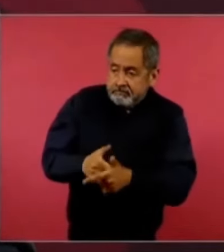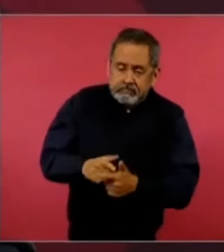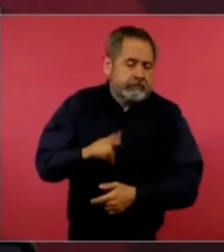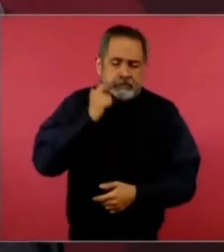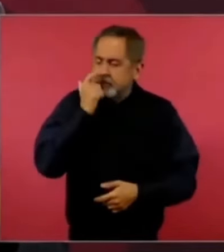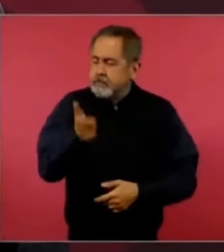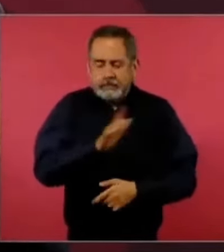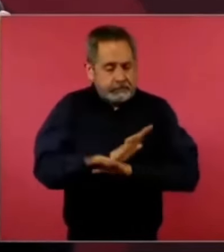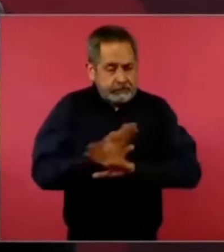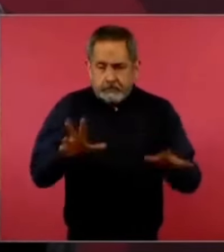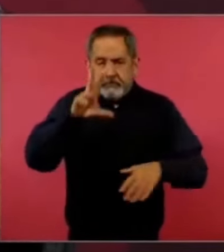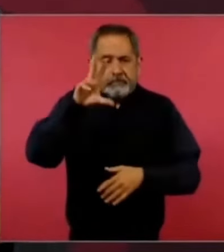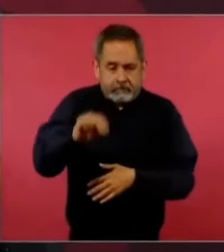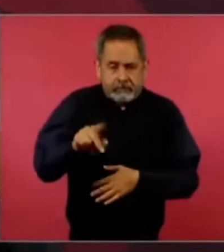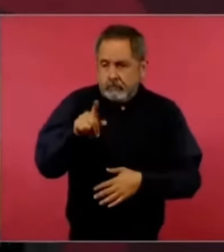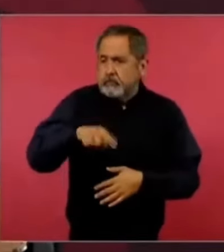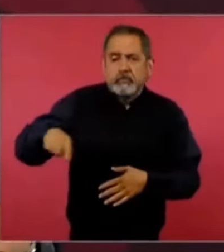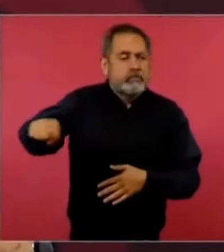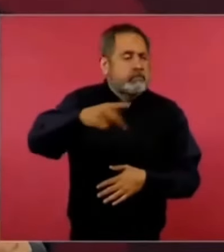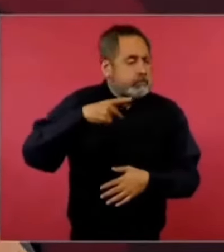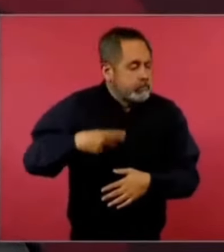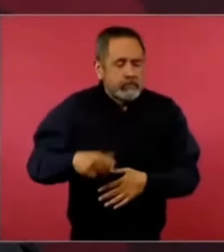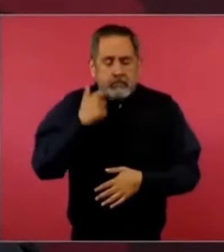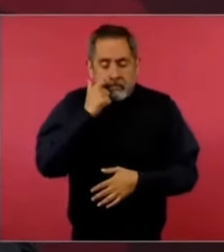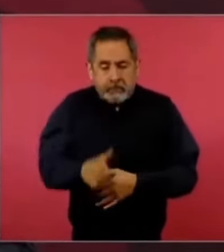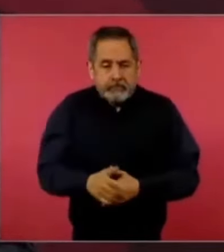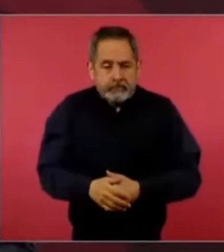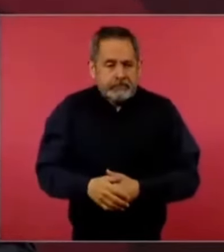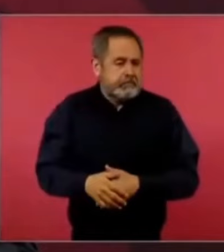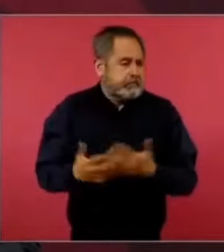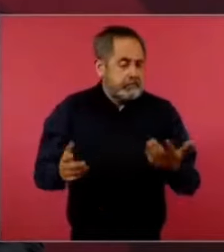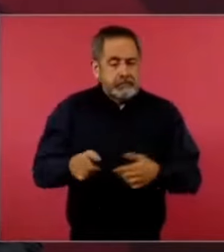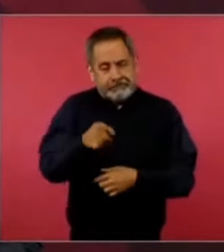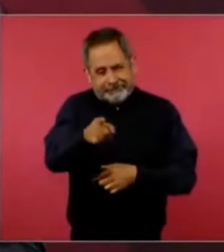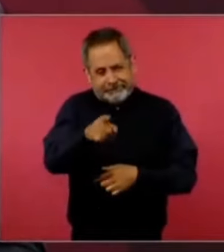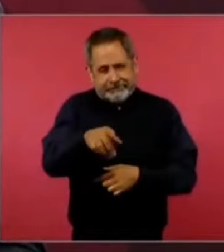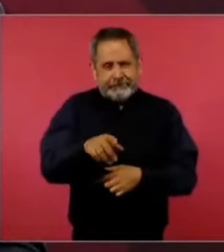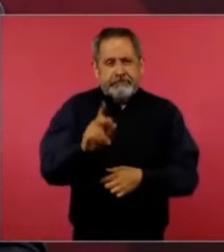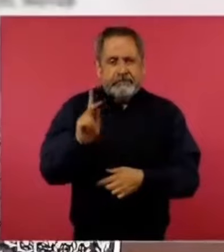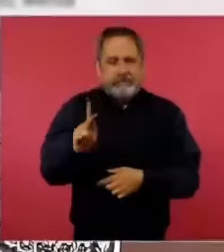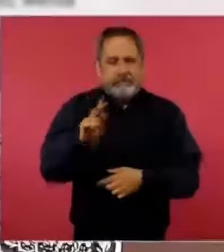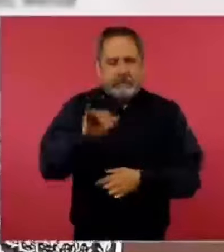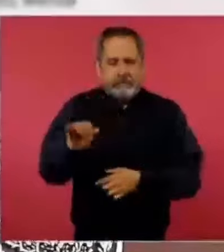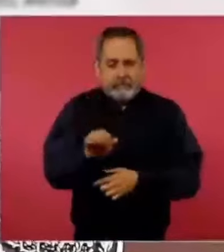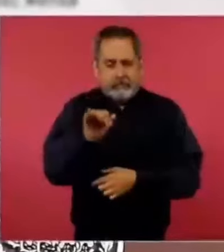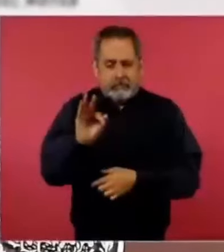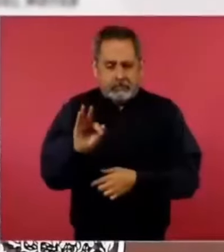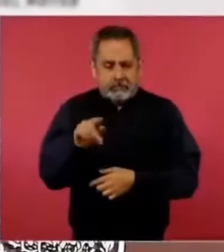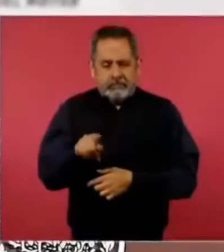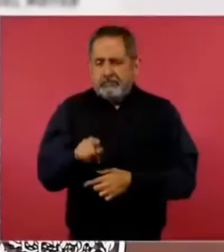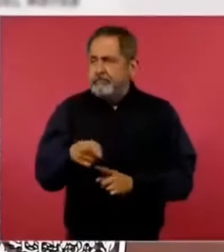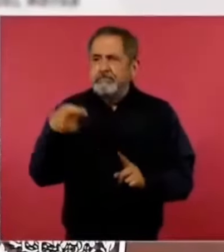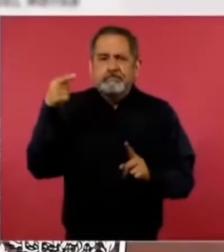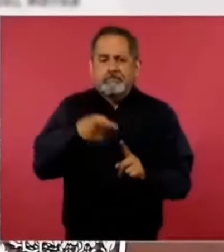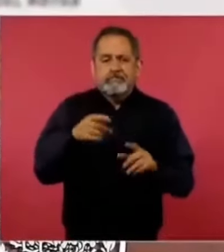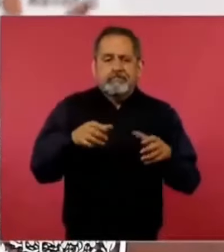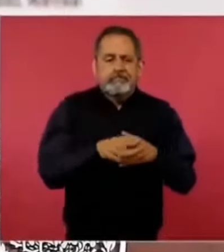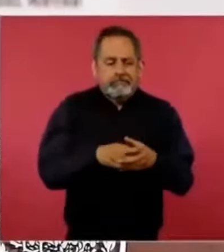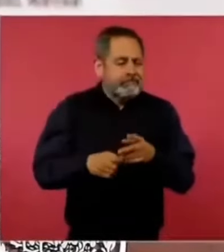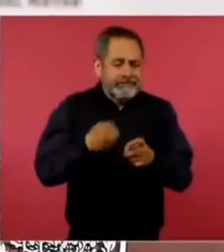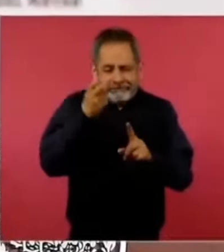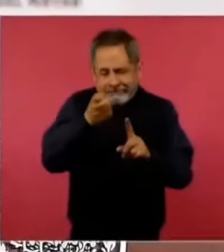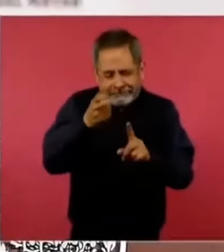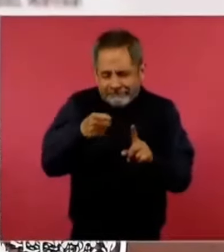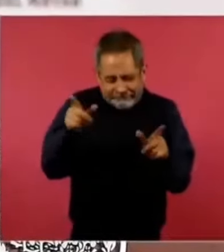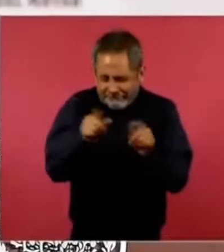Ese es el cambio. Entonces, lo del Poder Judicial en esencia es eso.